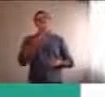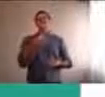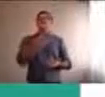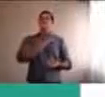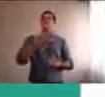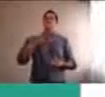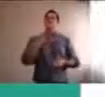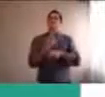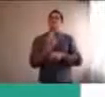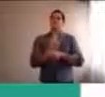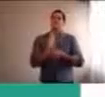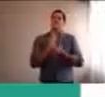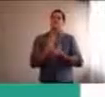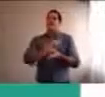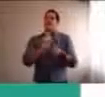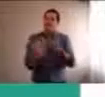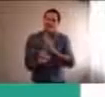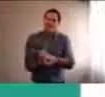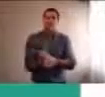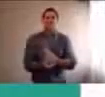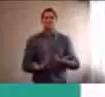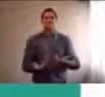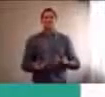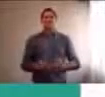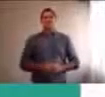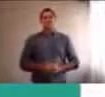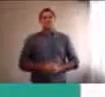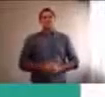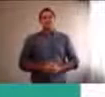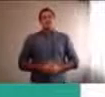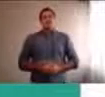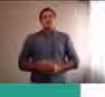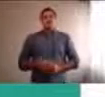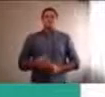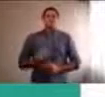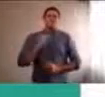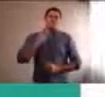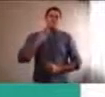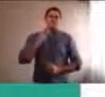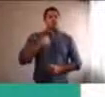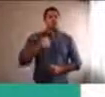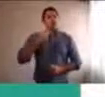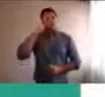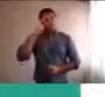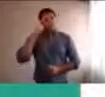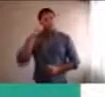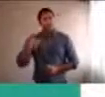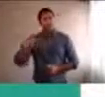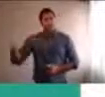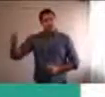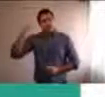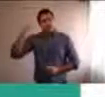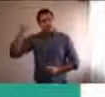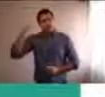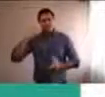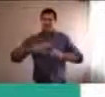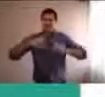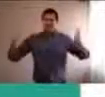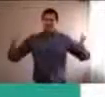Sí, creo que también en ese sentido fue un aprendizaje grande, o es un aprendizaje, ¿no? Para nosotros como papás el